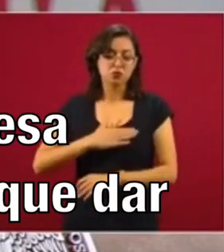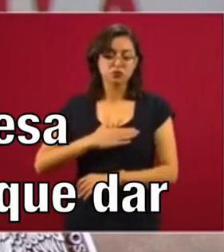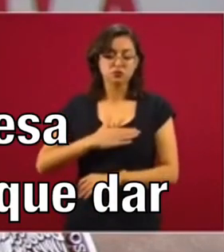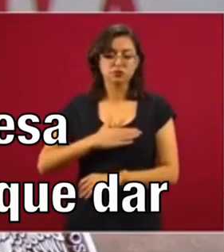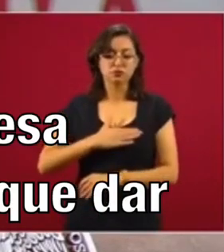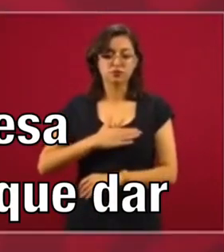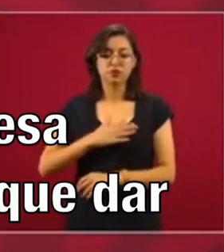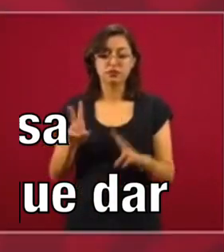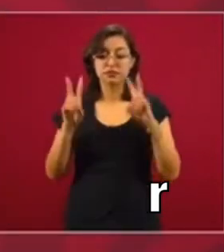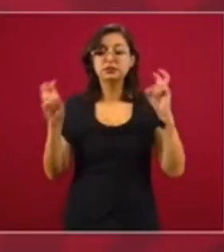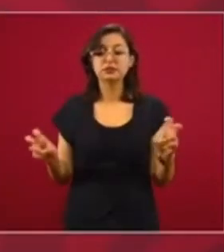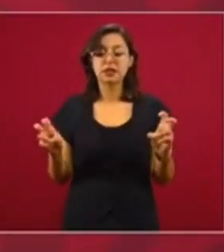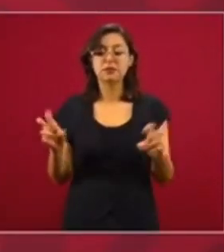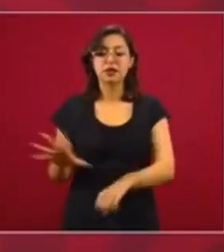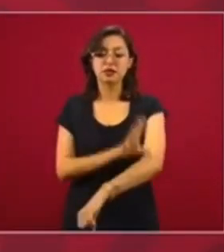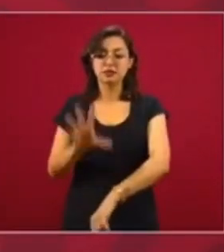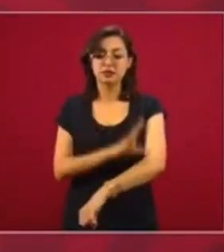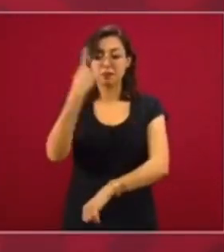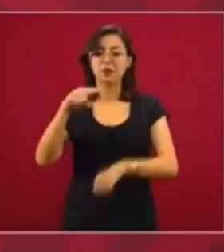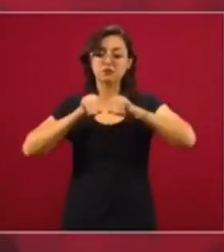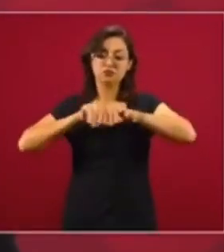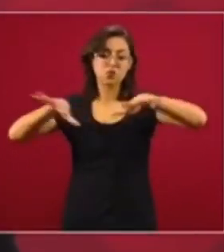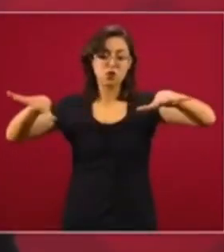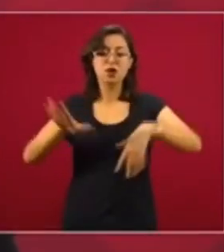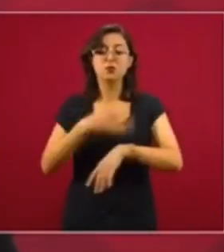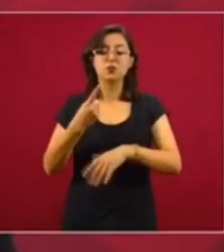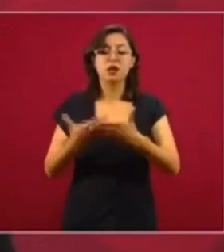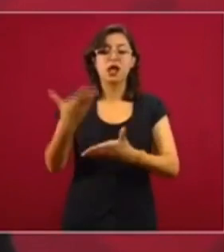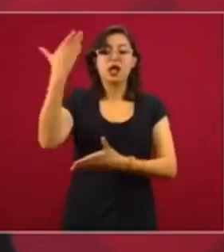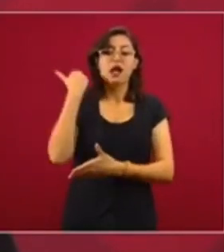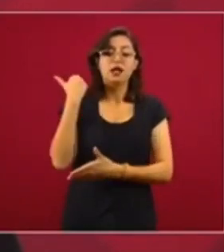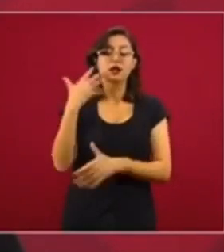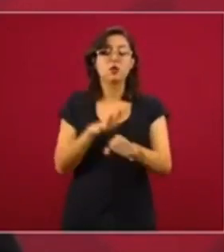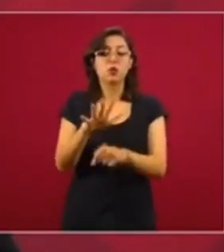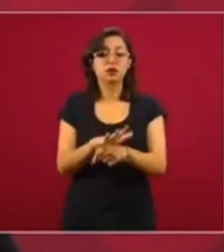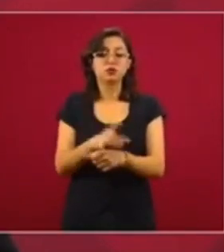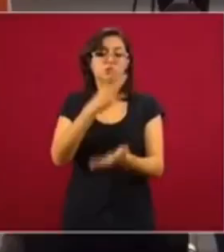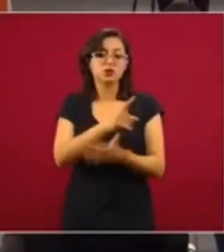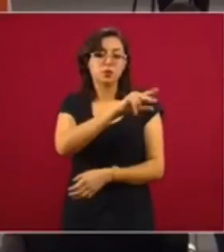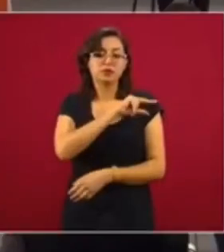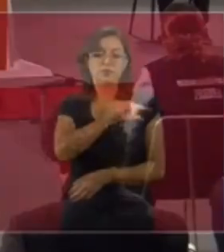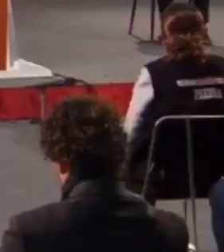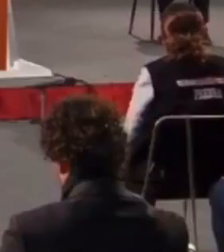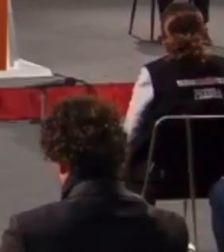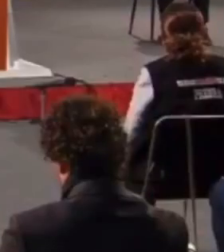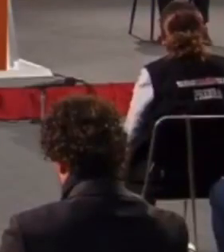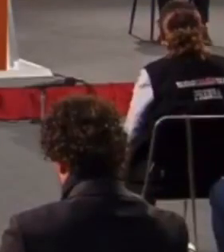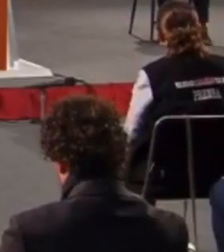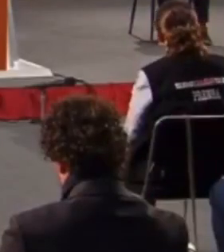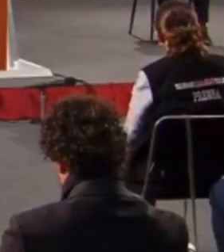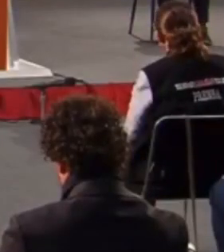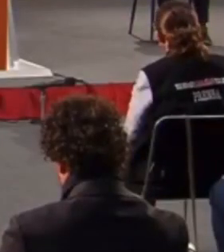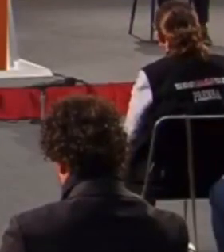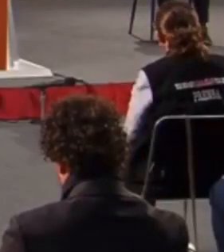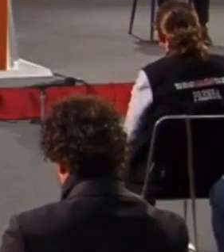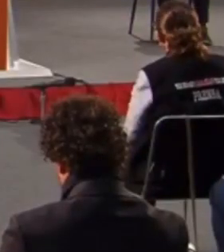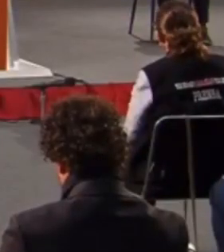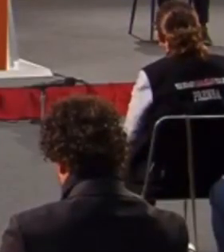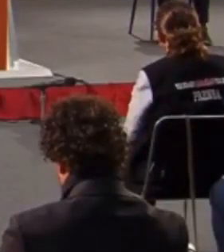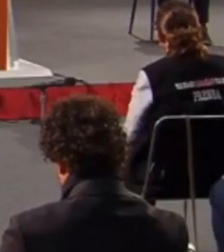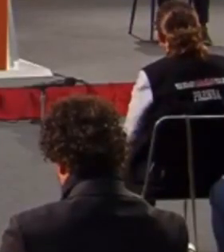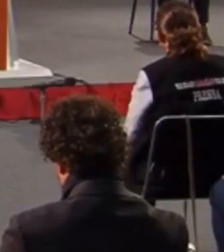a subir la energía a la red, porque antes la preferencia la tenían los particulares. Esto, desde luego,